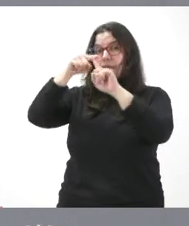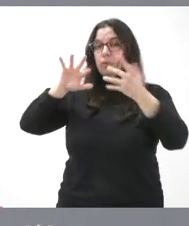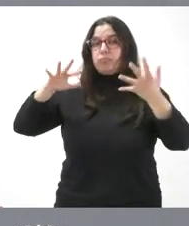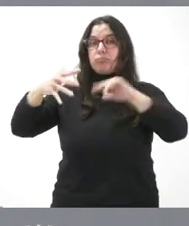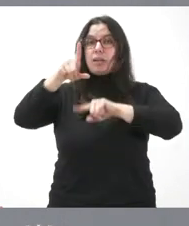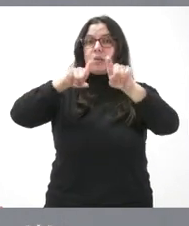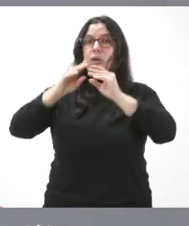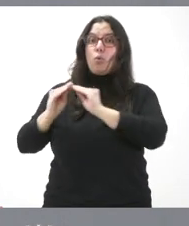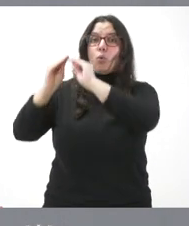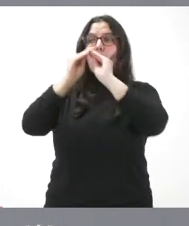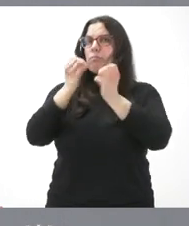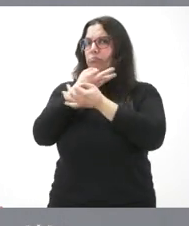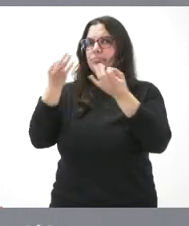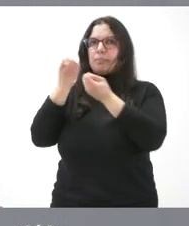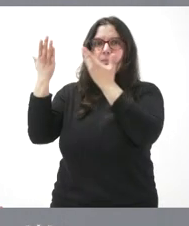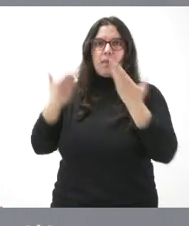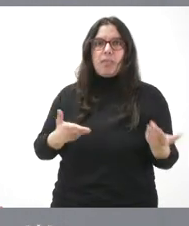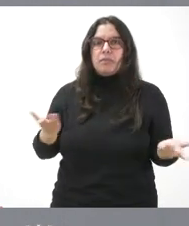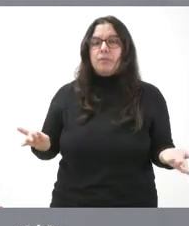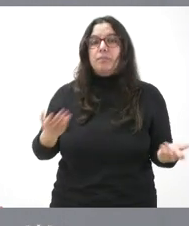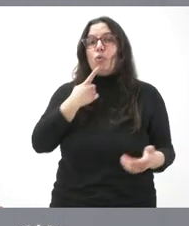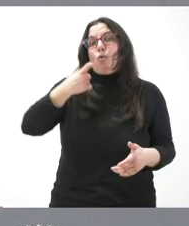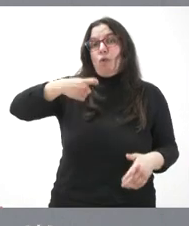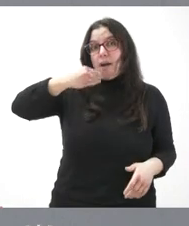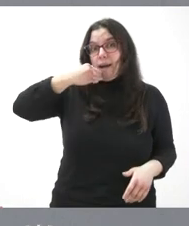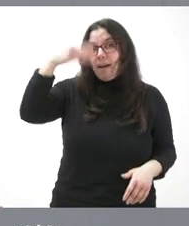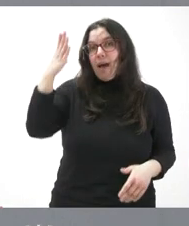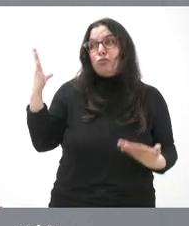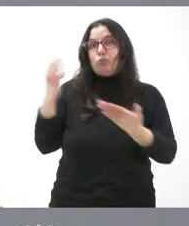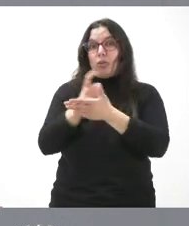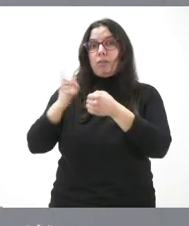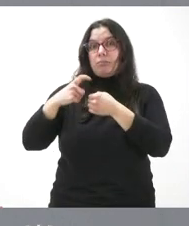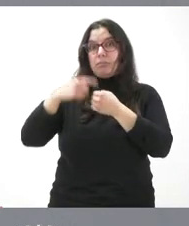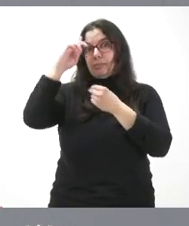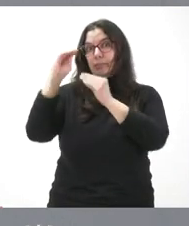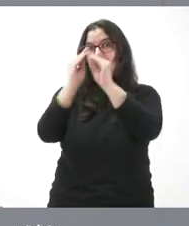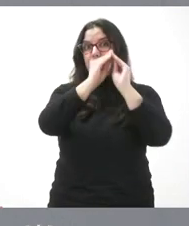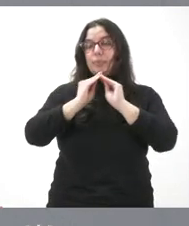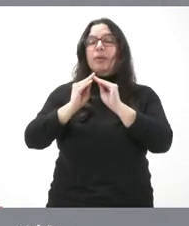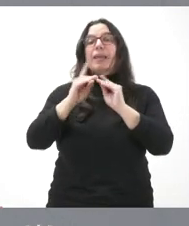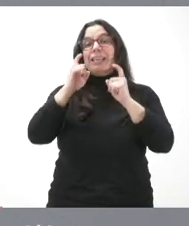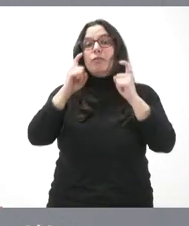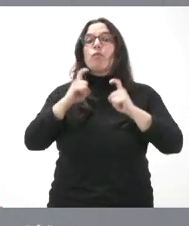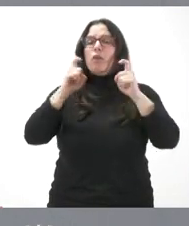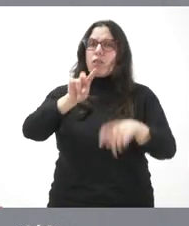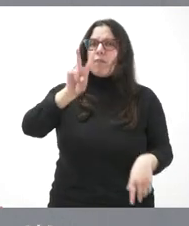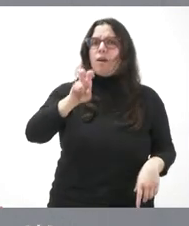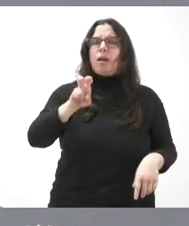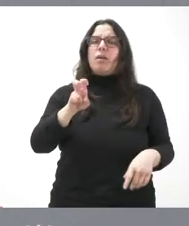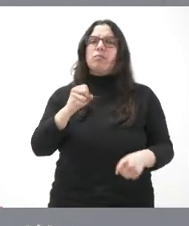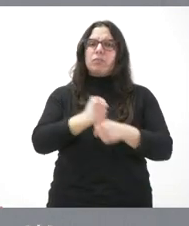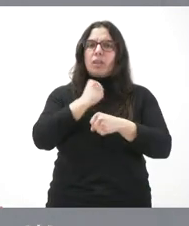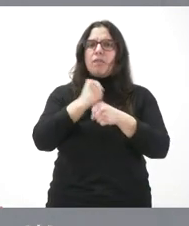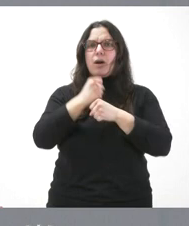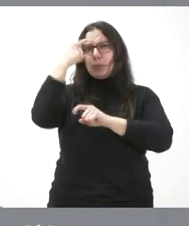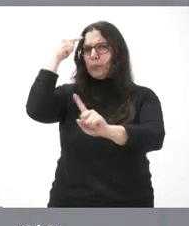única son bienvenidas, ojalá finalmente sean todas y creemos que es un esfuerzo que merece la pena, es un trabajo en una